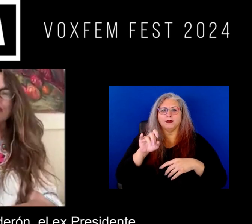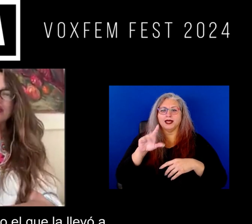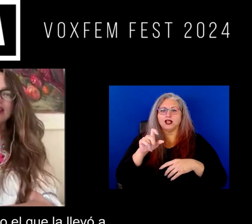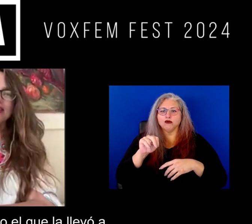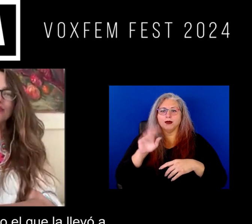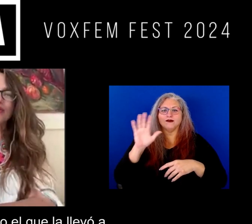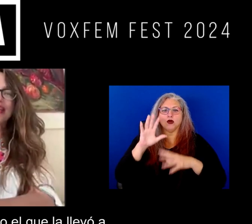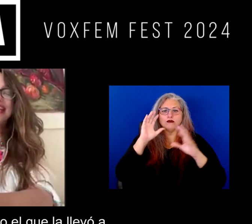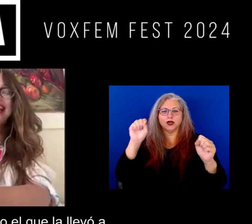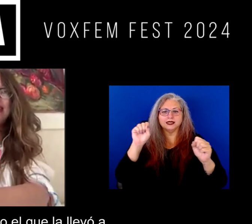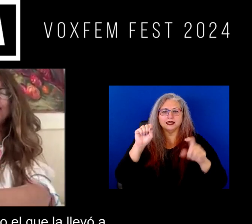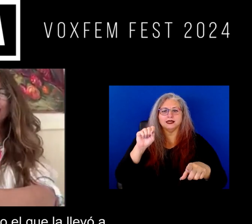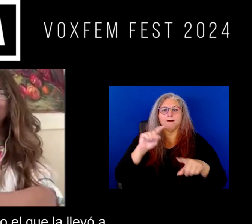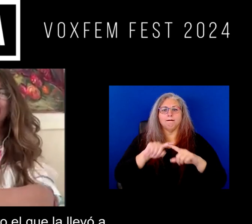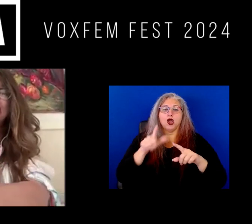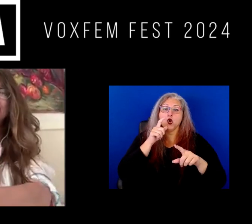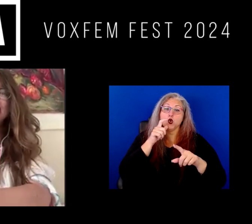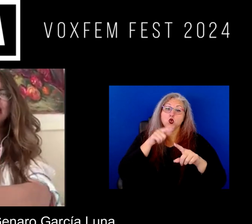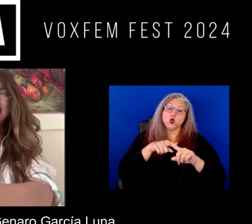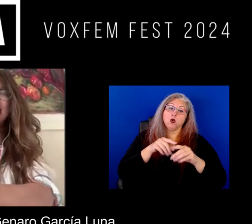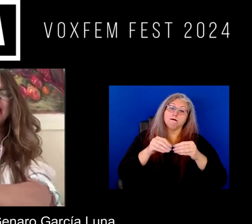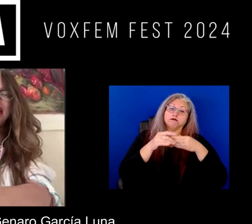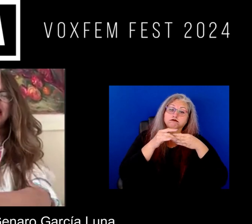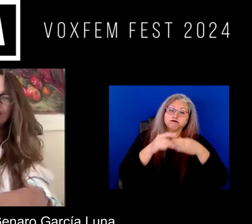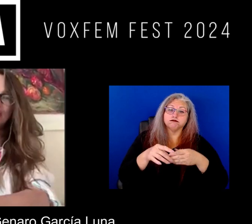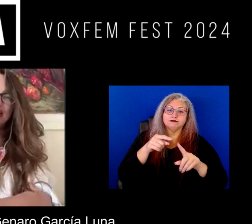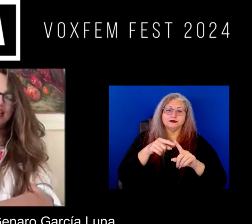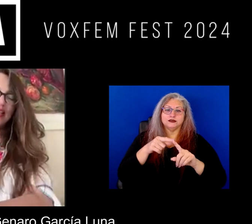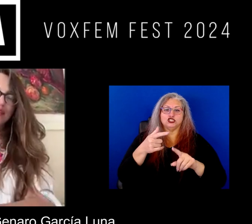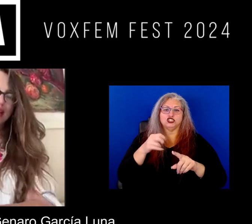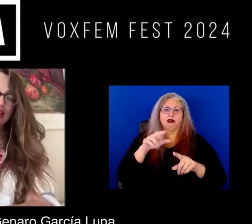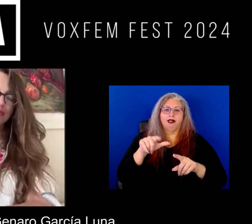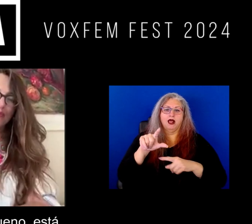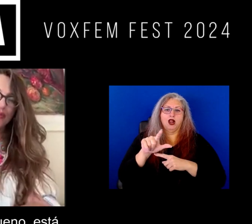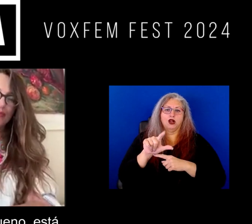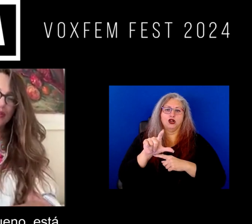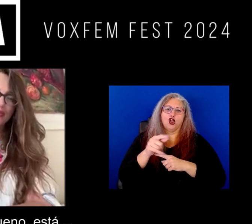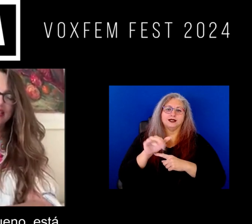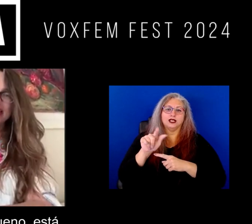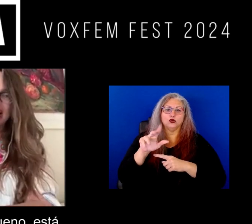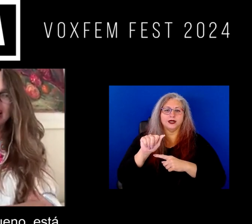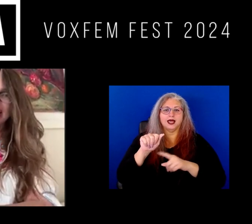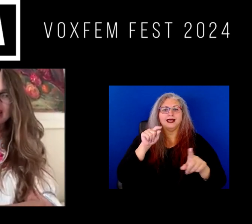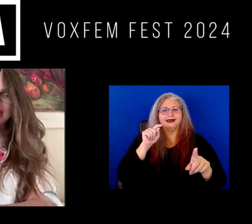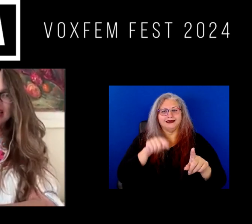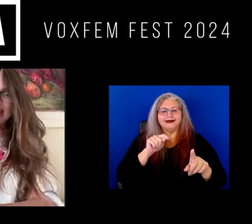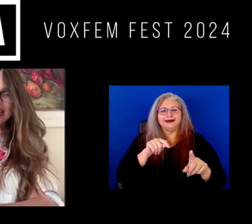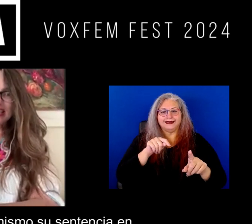el expresidente Calderón pero el que la llevó a manejar fue Gennaro García Luna, pues bueno, está,